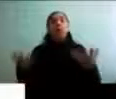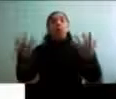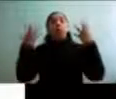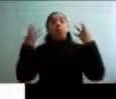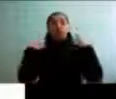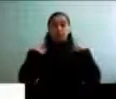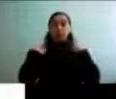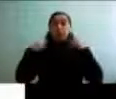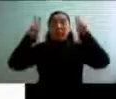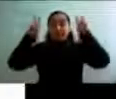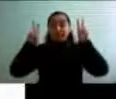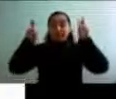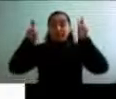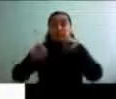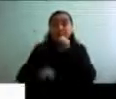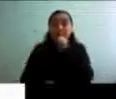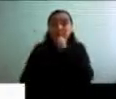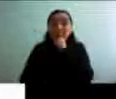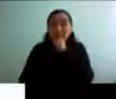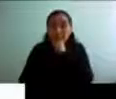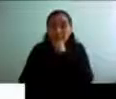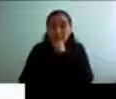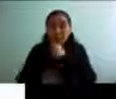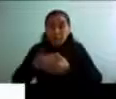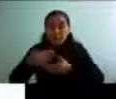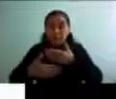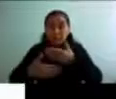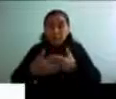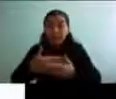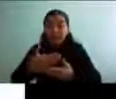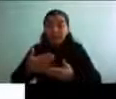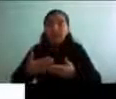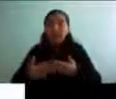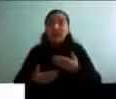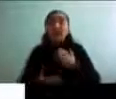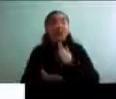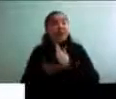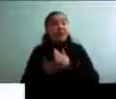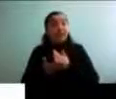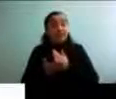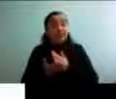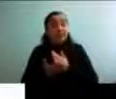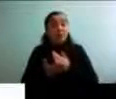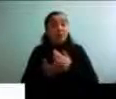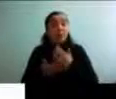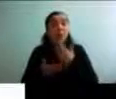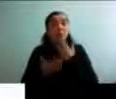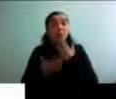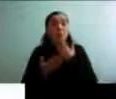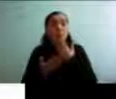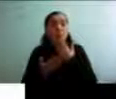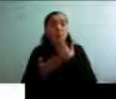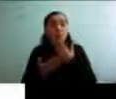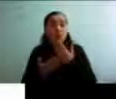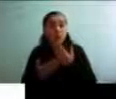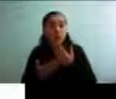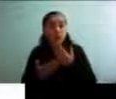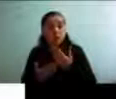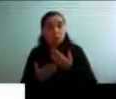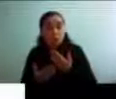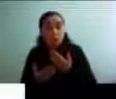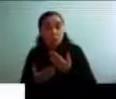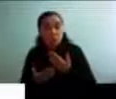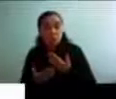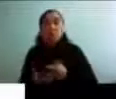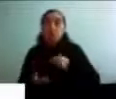envejecer, tiene que ser, ¿no? En la medida que seamos capaces también de conservar nuestra